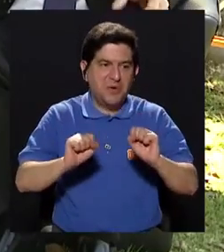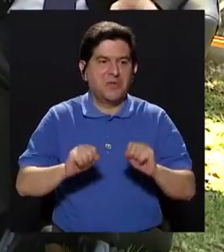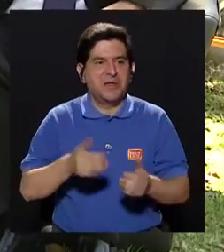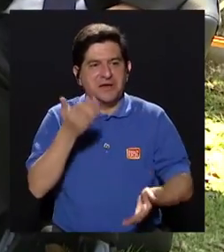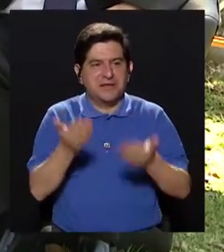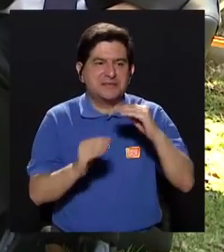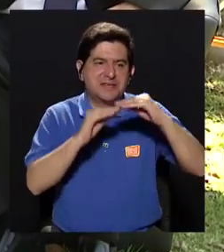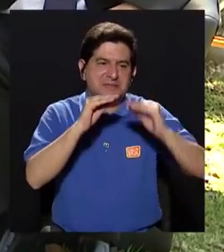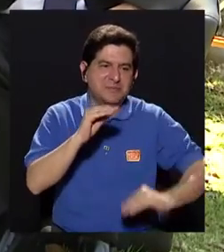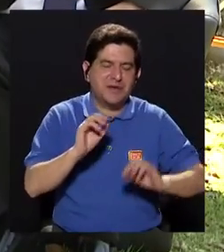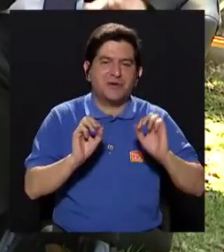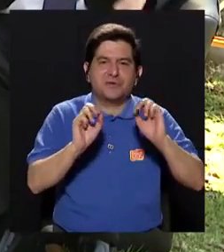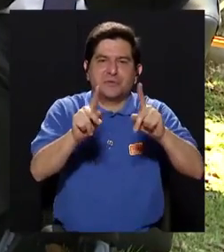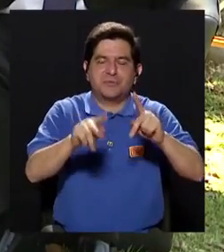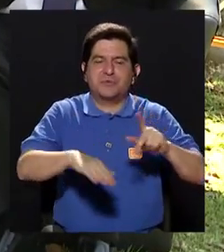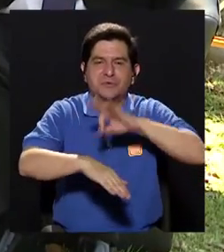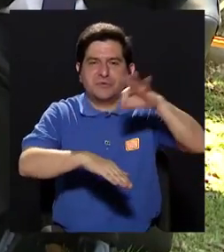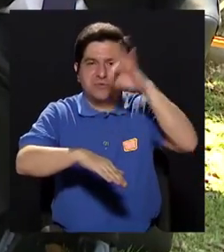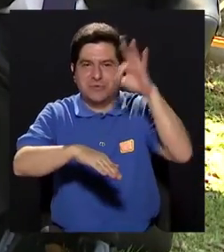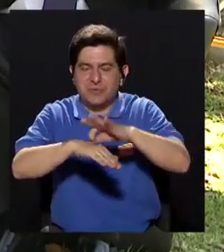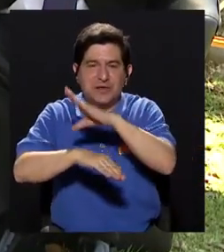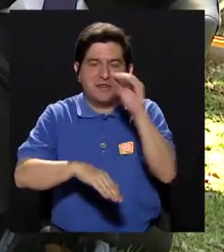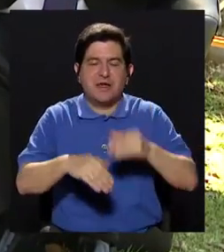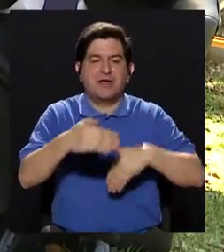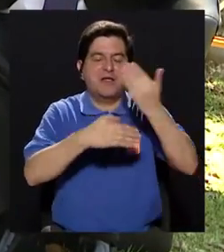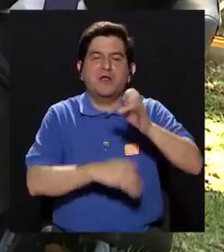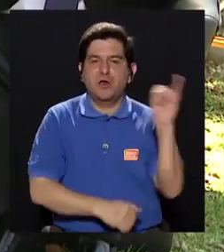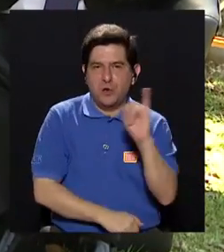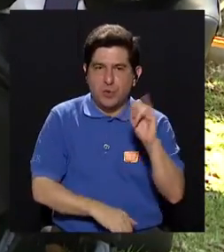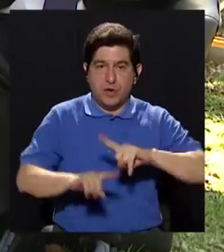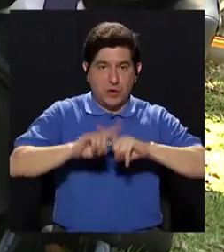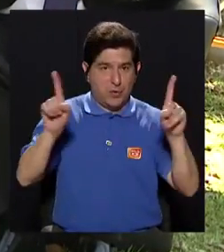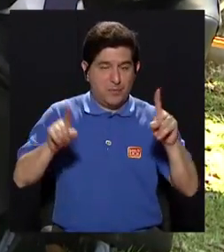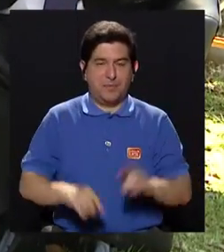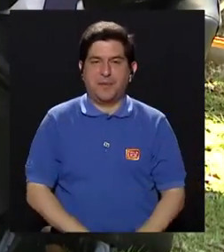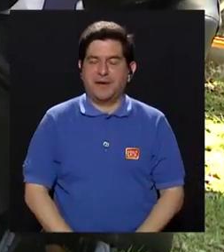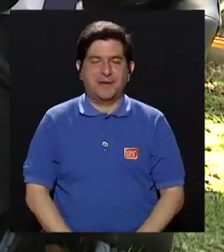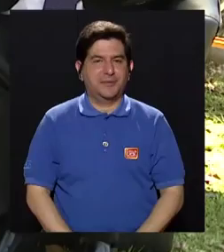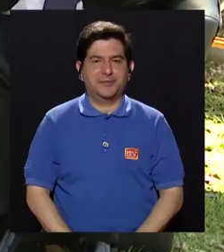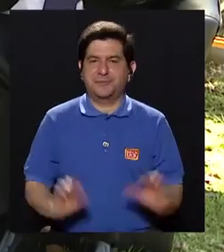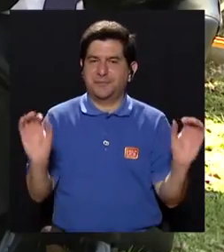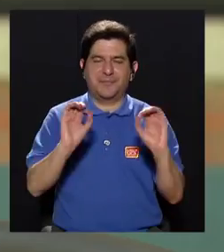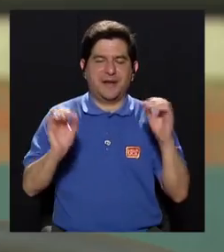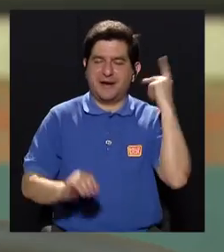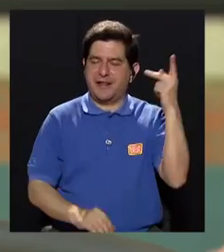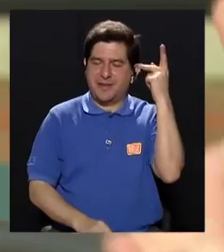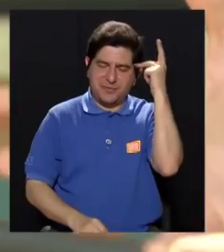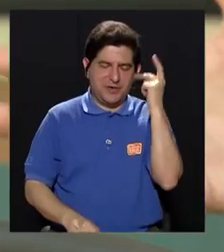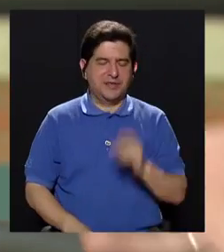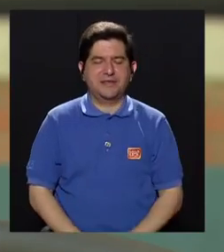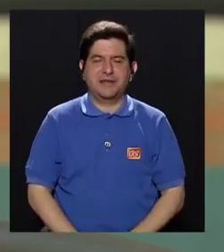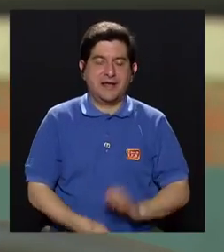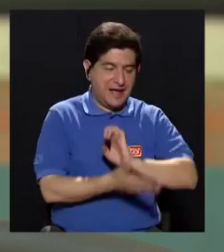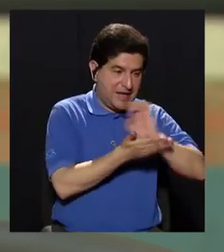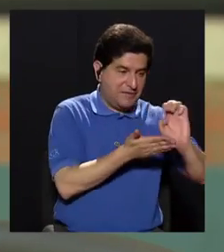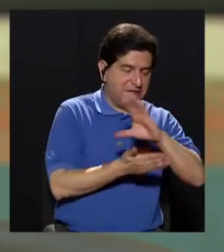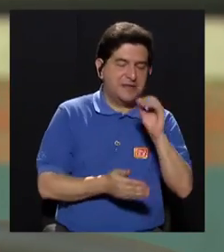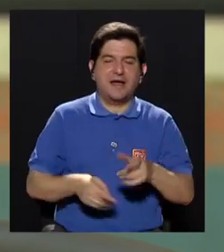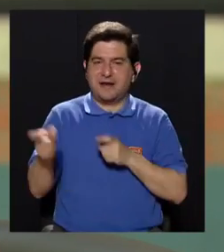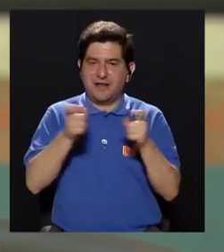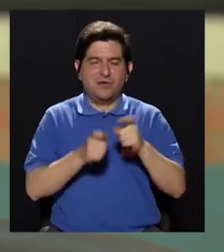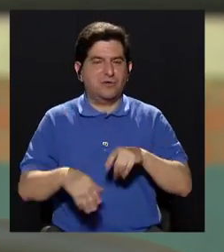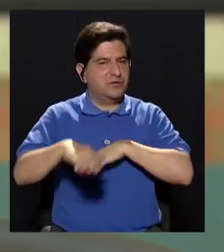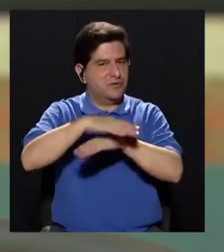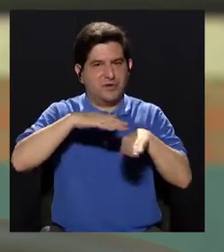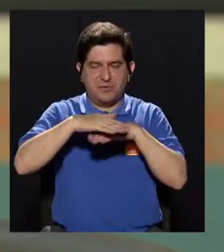picado y por consecuencia, digamos, de recibir la infección. Pero ninguna política de prevención y control a nivel de